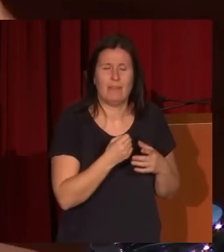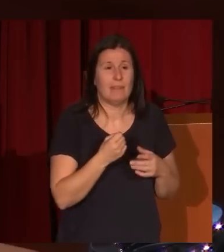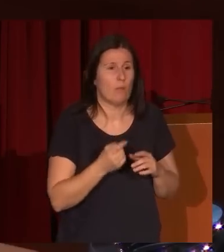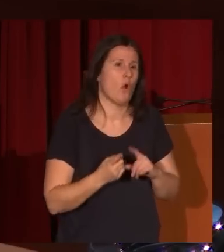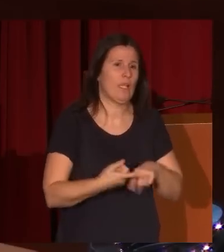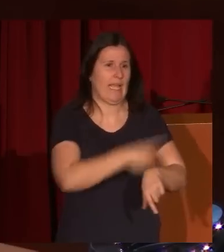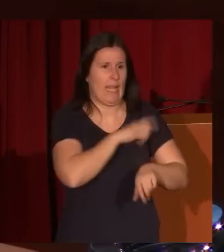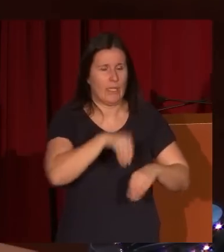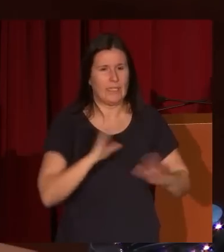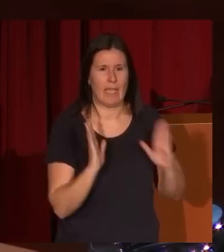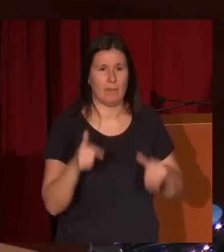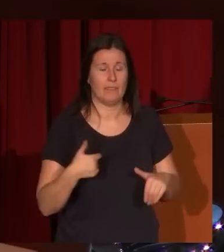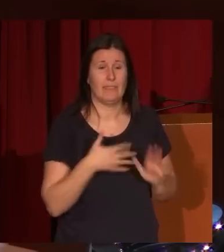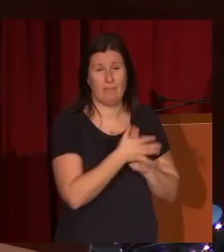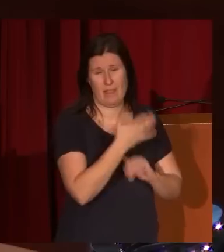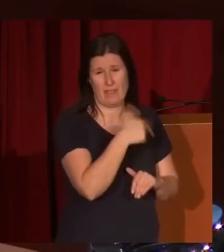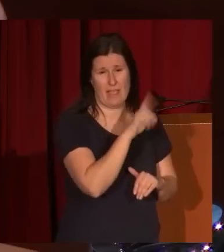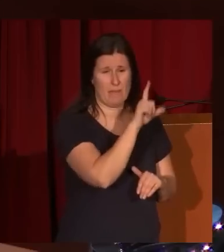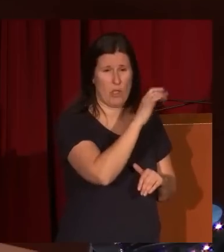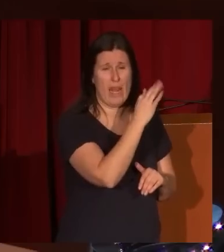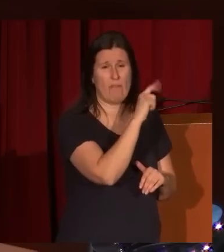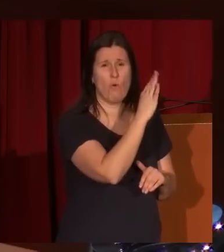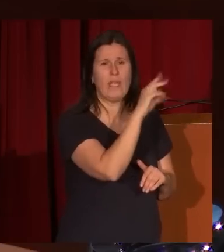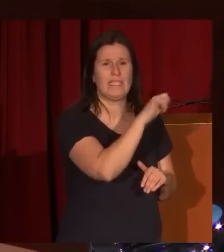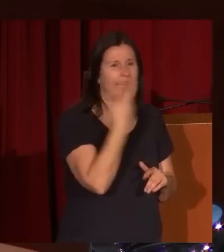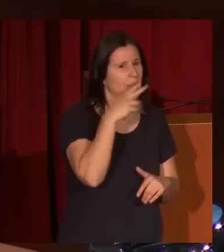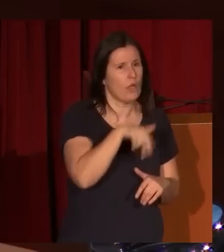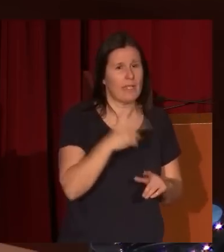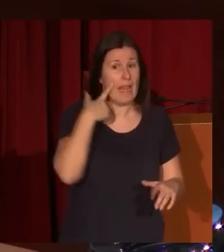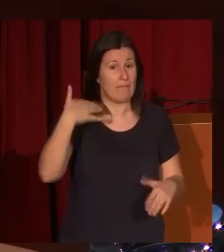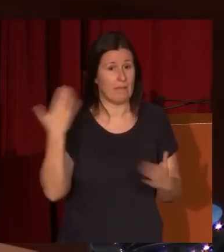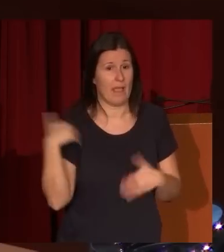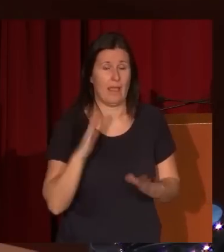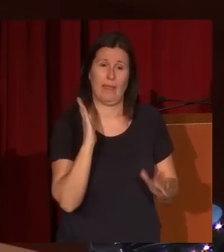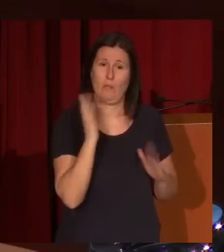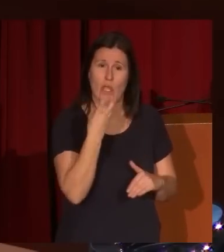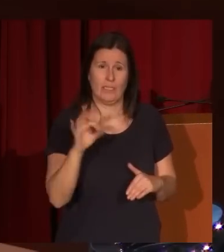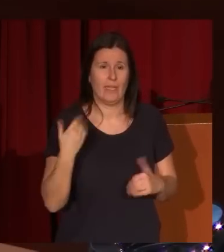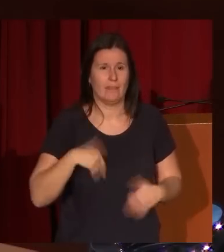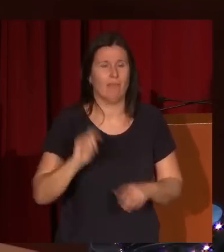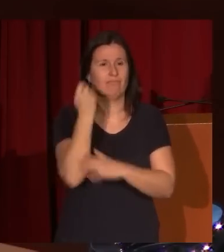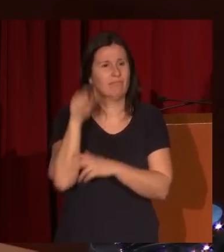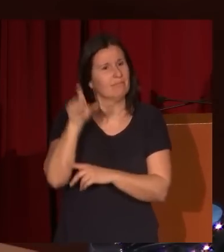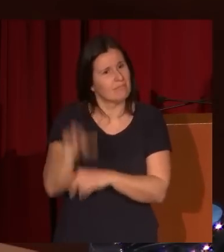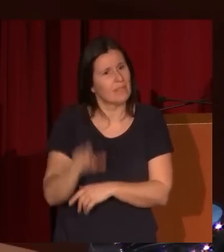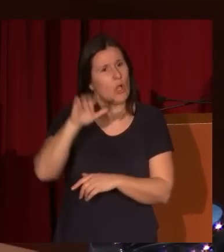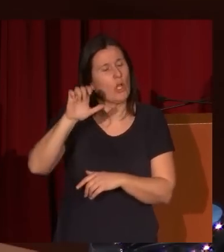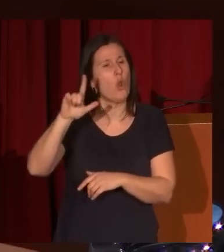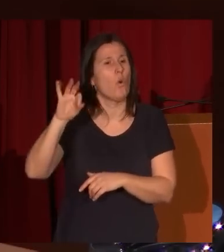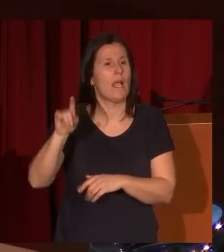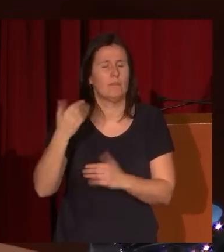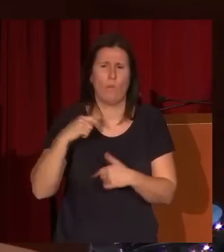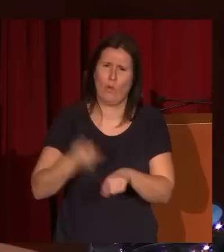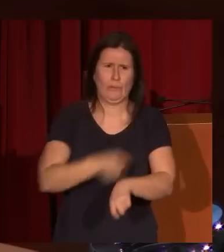días. Ya enrique la fuente reconoce que la fama que en nuestros días, en los años 30, ha alcanzado Eugenio Lucas es quizá